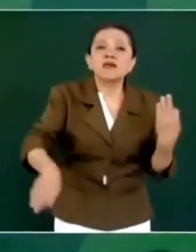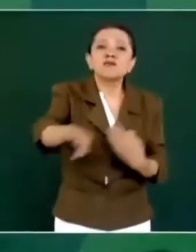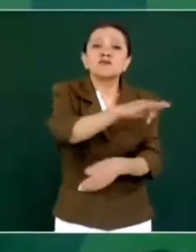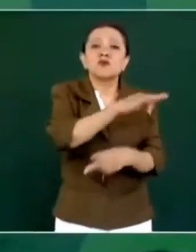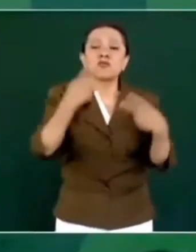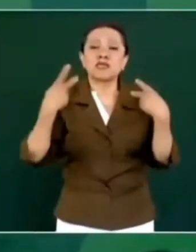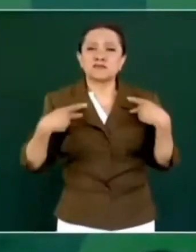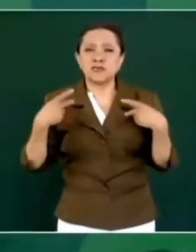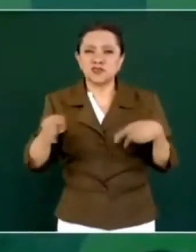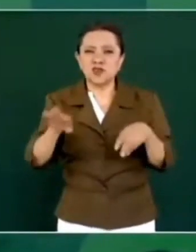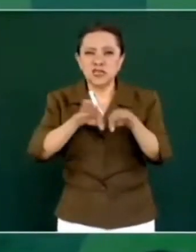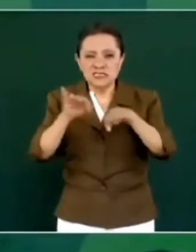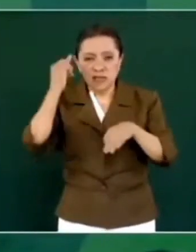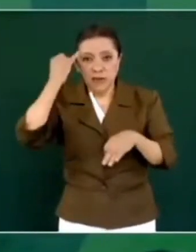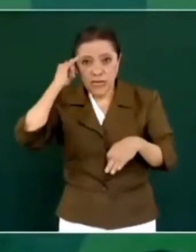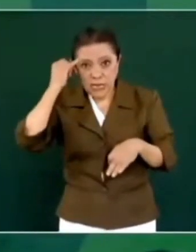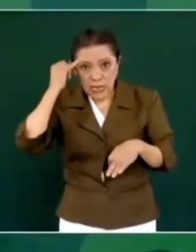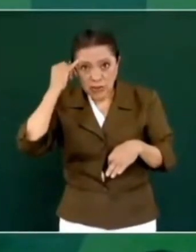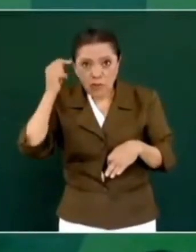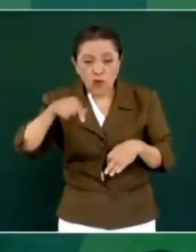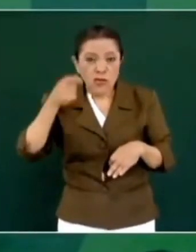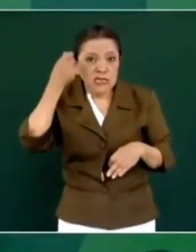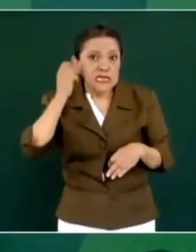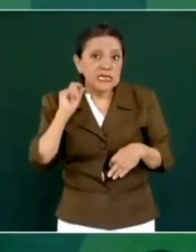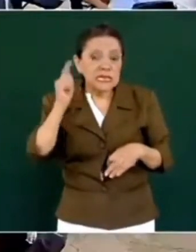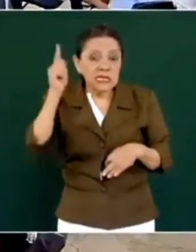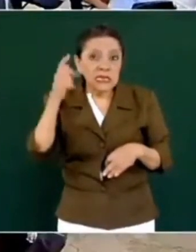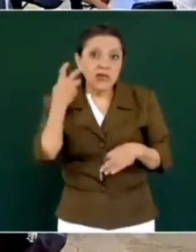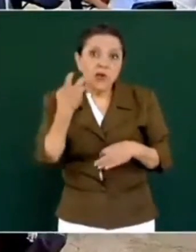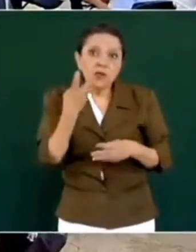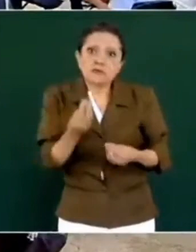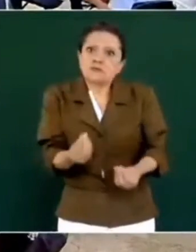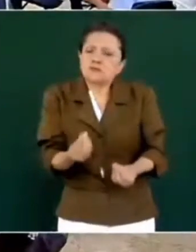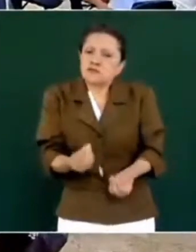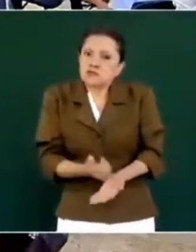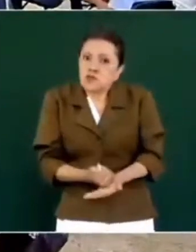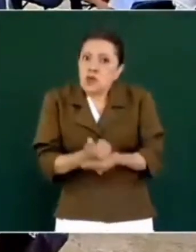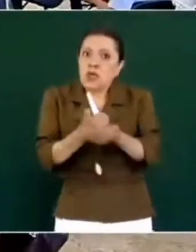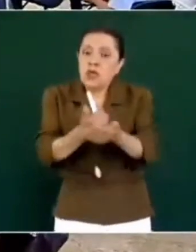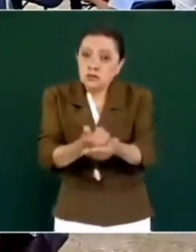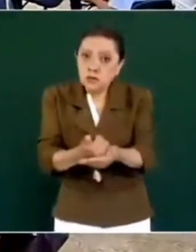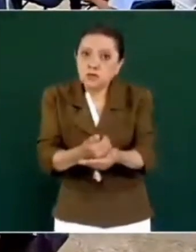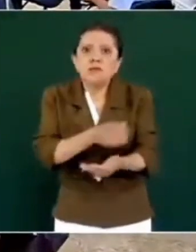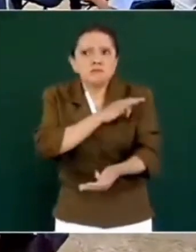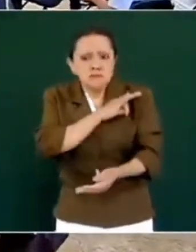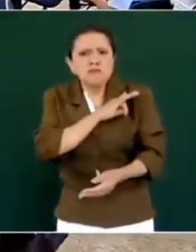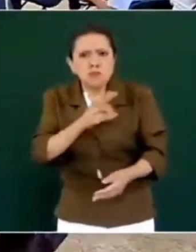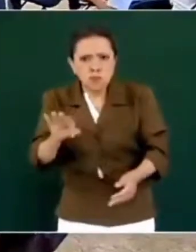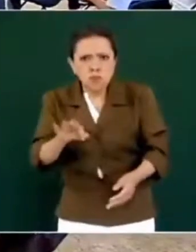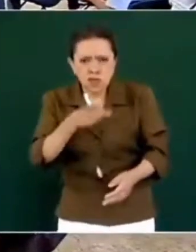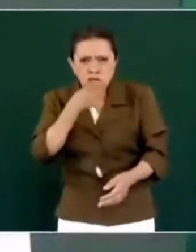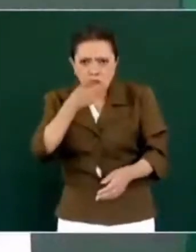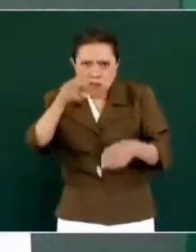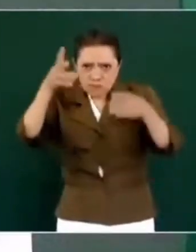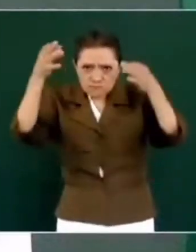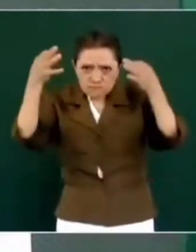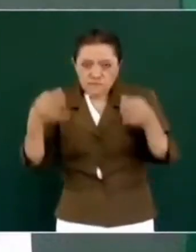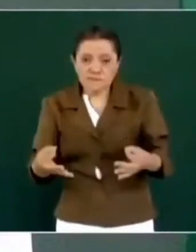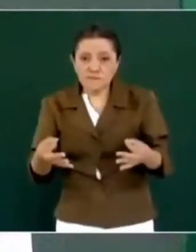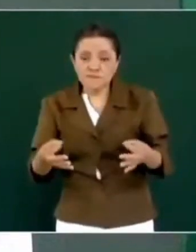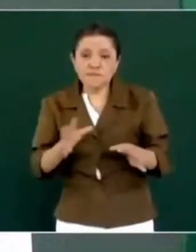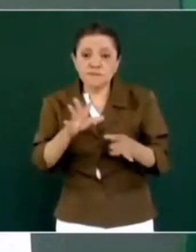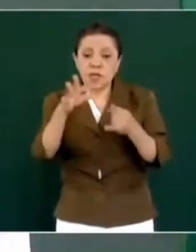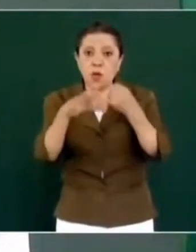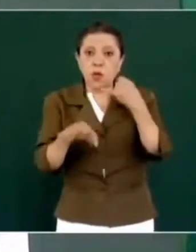Y eso ayuda mucho. Puedo probar que en los